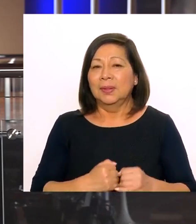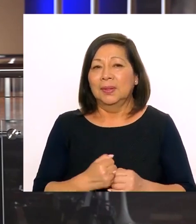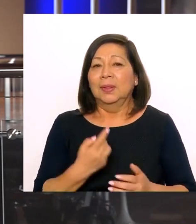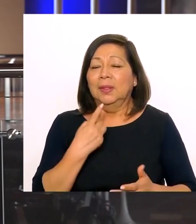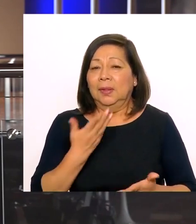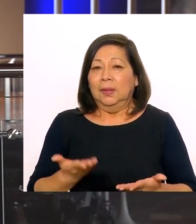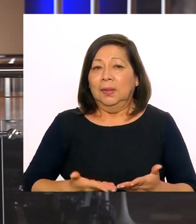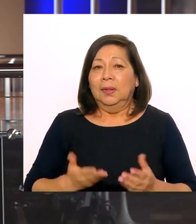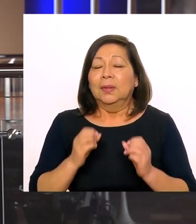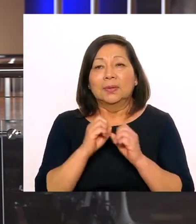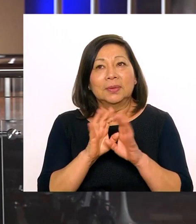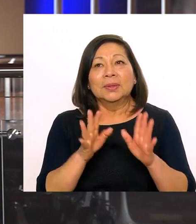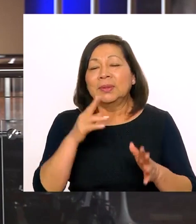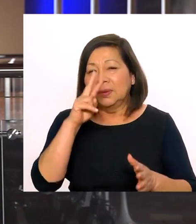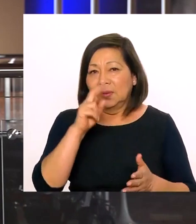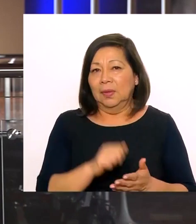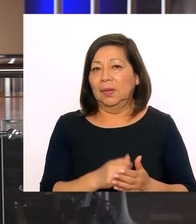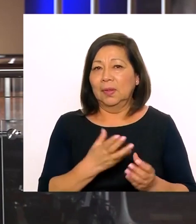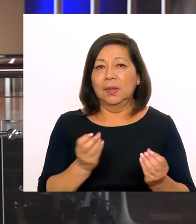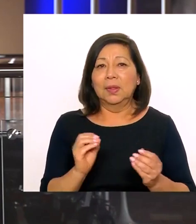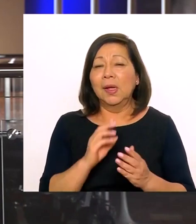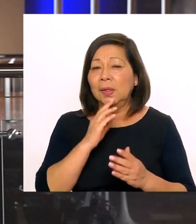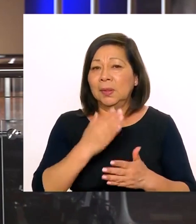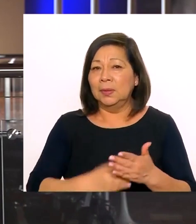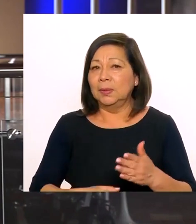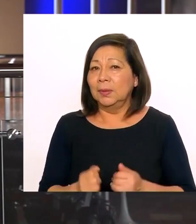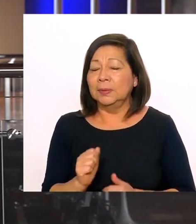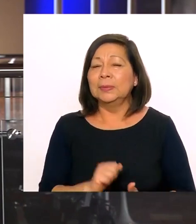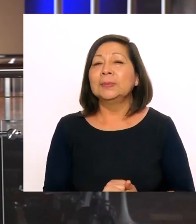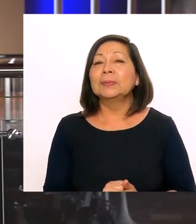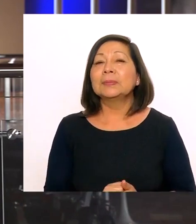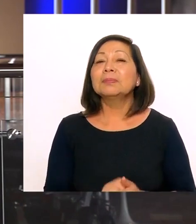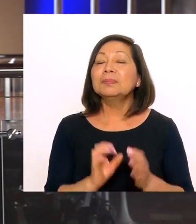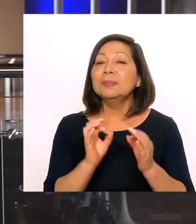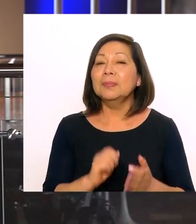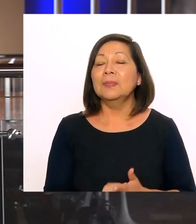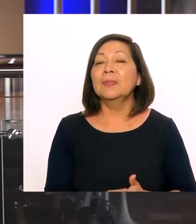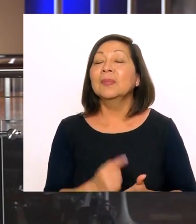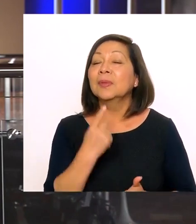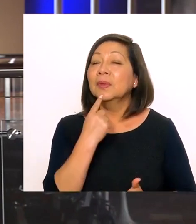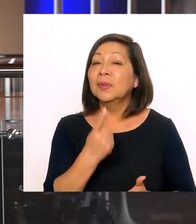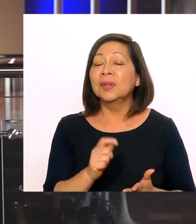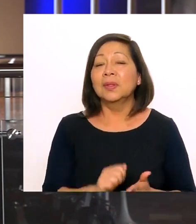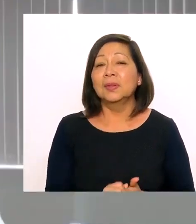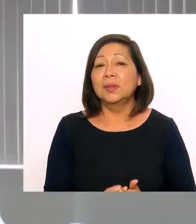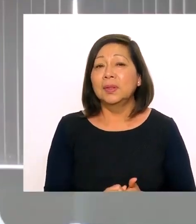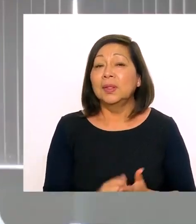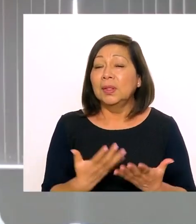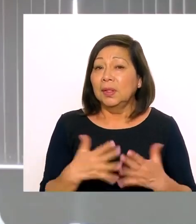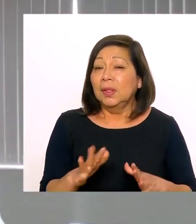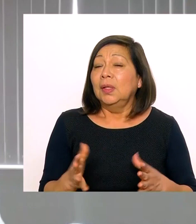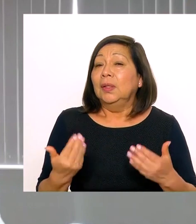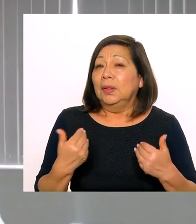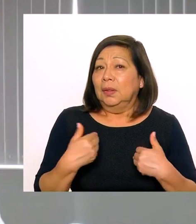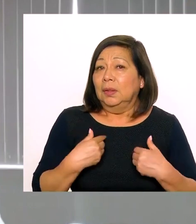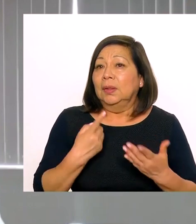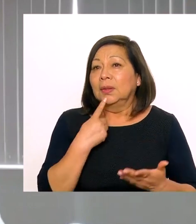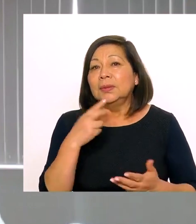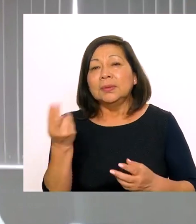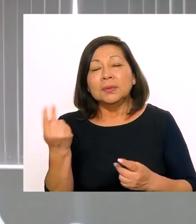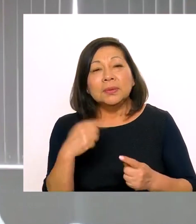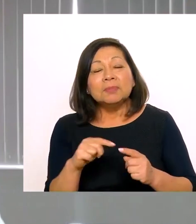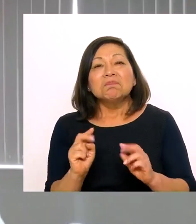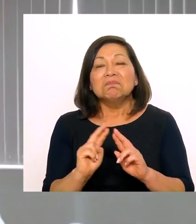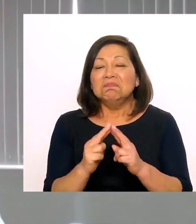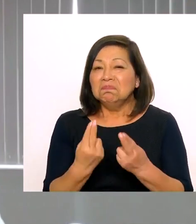medallas en otros eventos internacionales donde esté brillando Perú en el tema de discapacidad. Exactamente, tú lo has dicho,